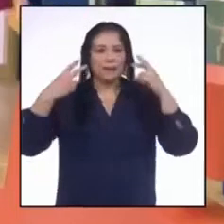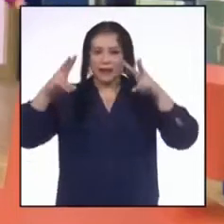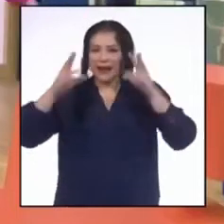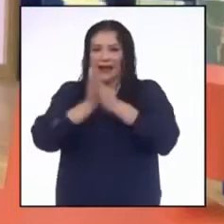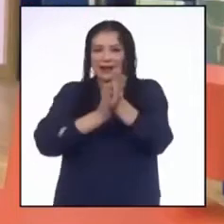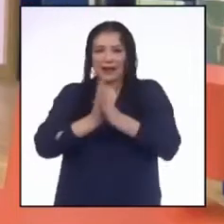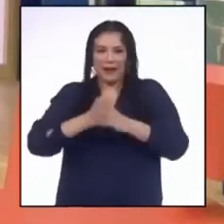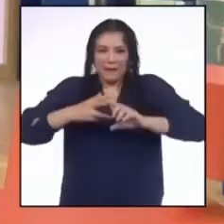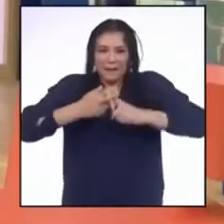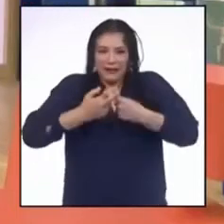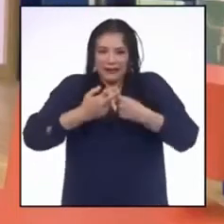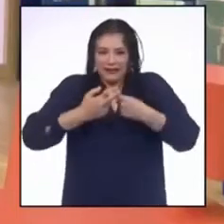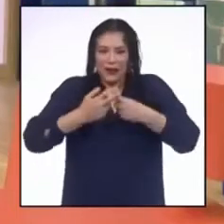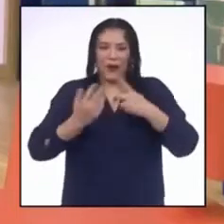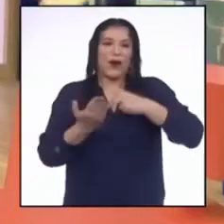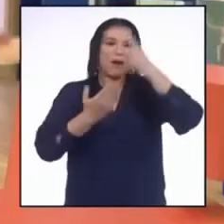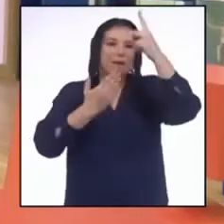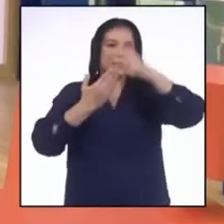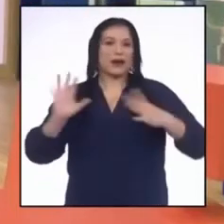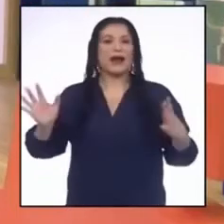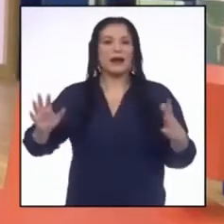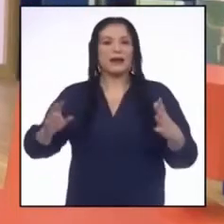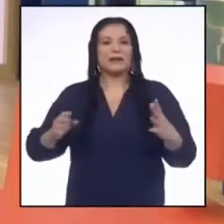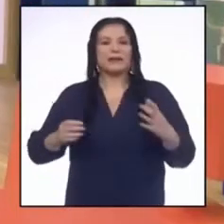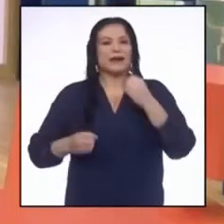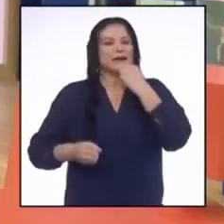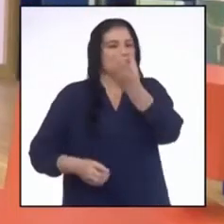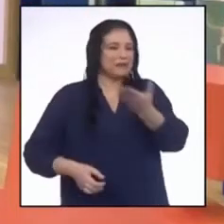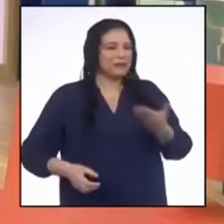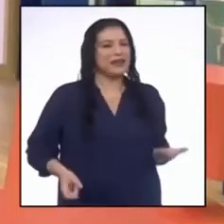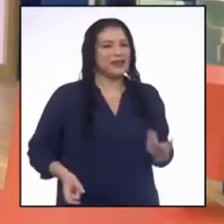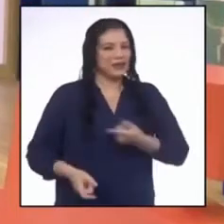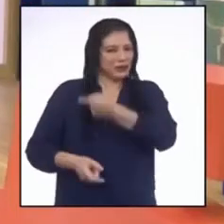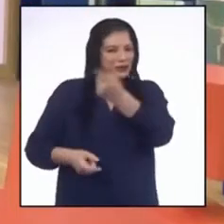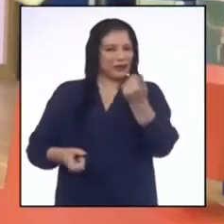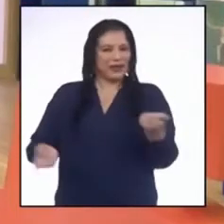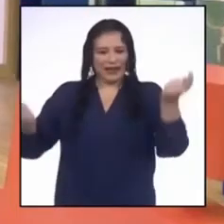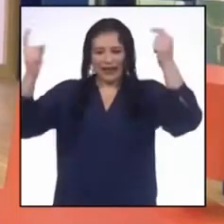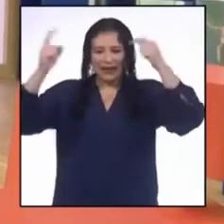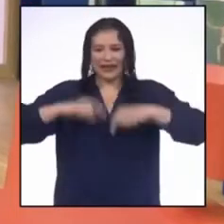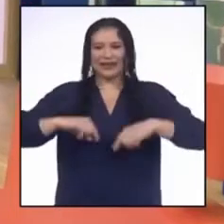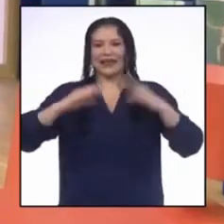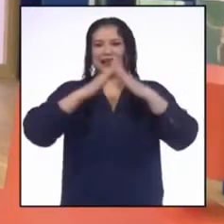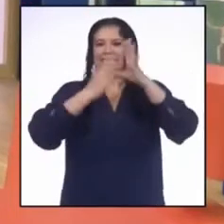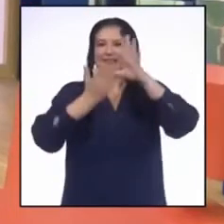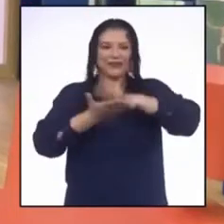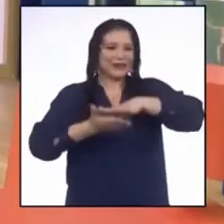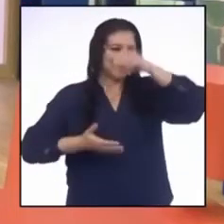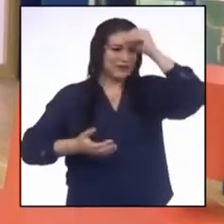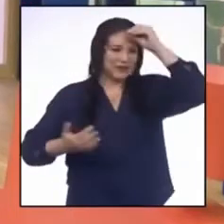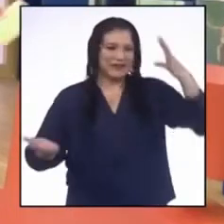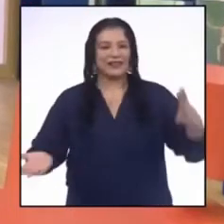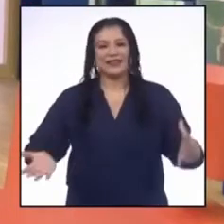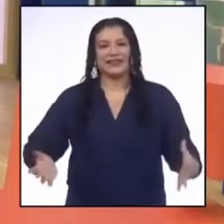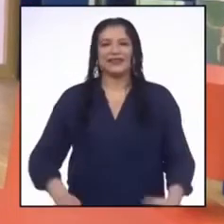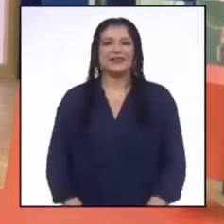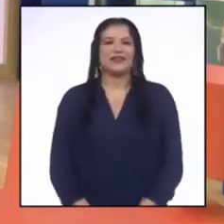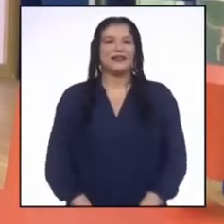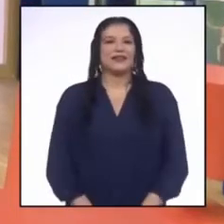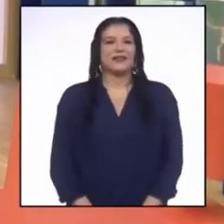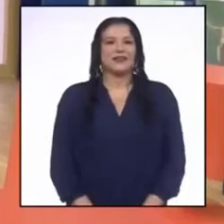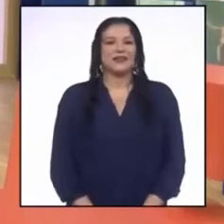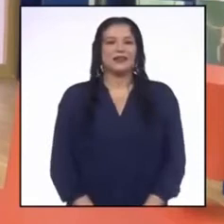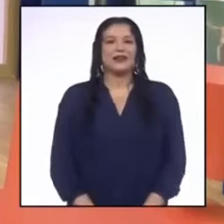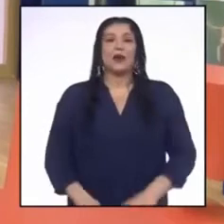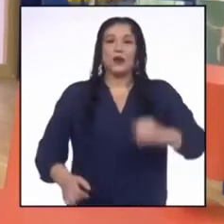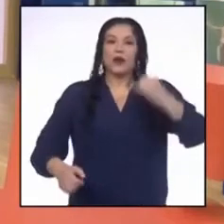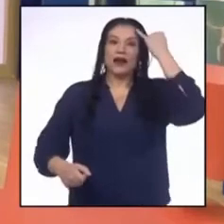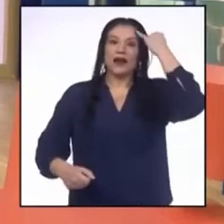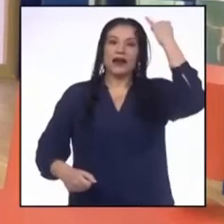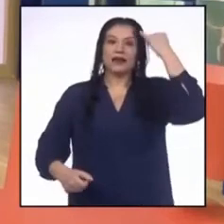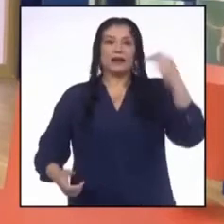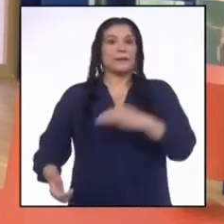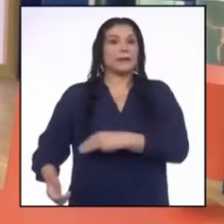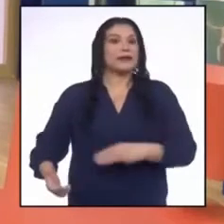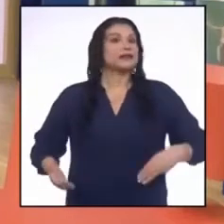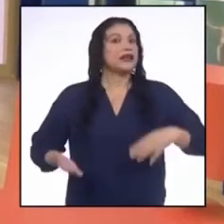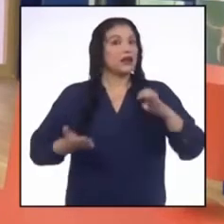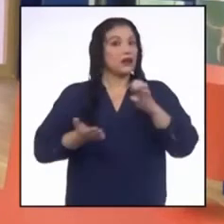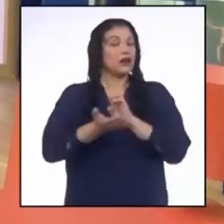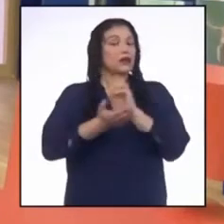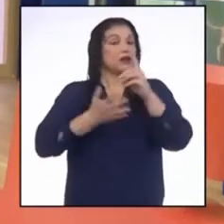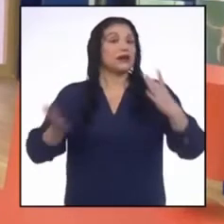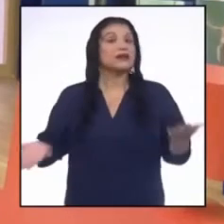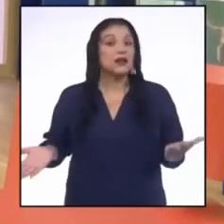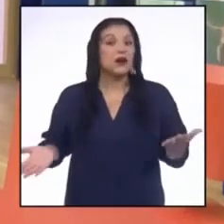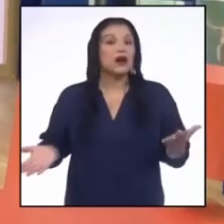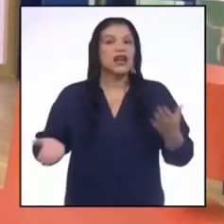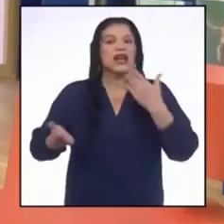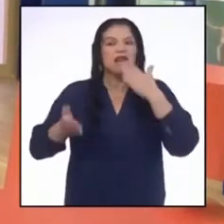empezó el programa. Bienvenidas y bienvenidos a... ¡Aprenden Casa! Una iniciativa del Ministerio de